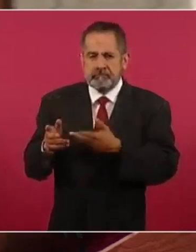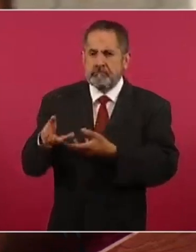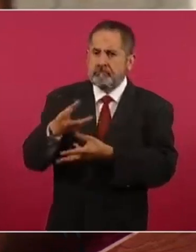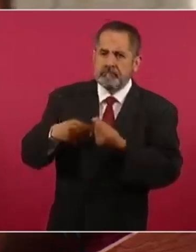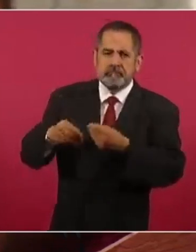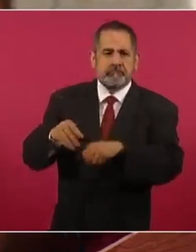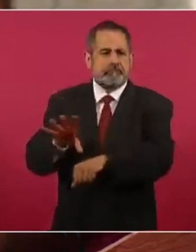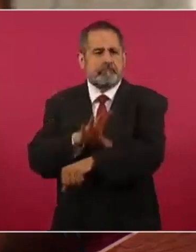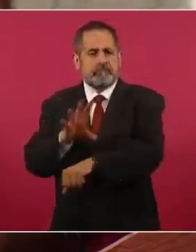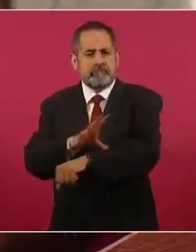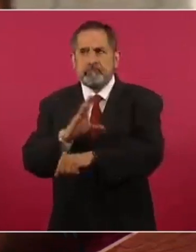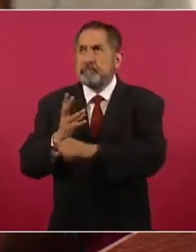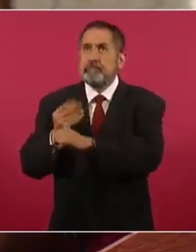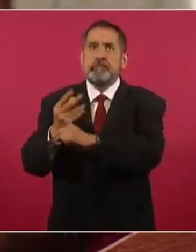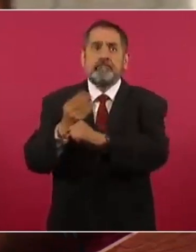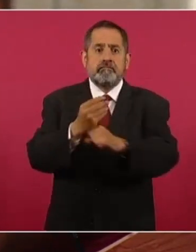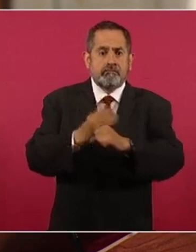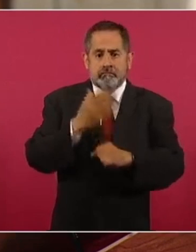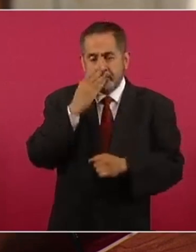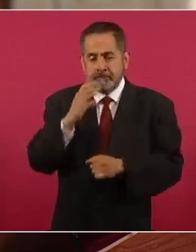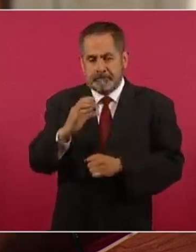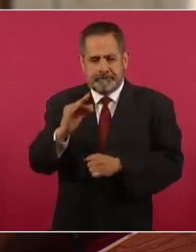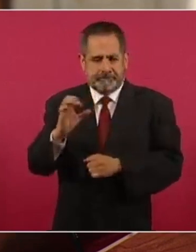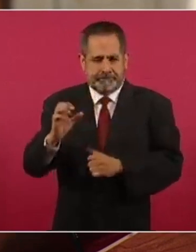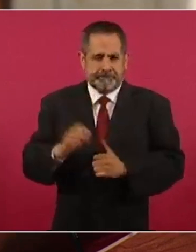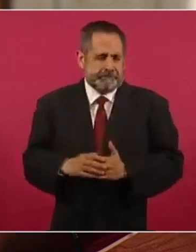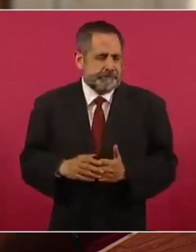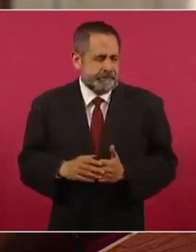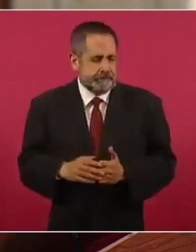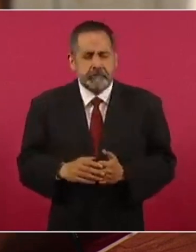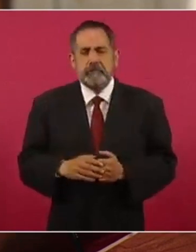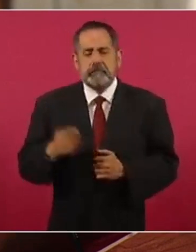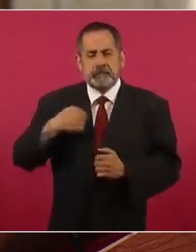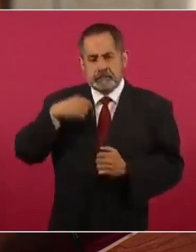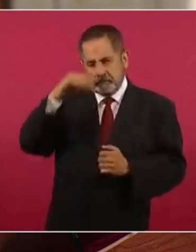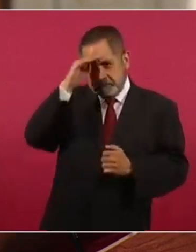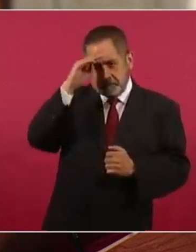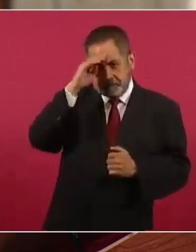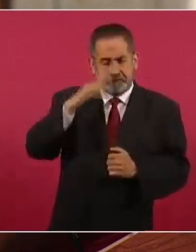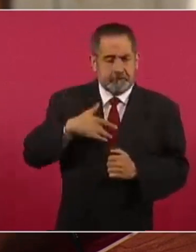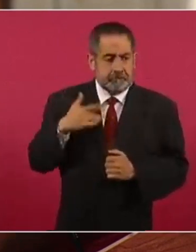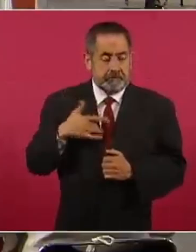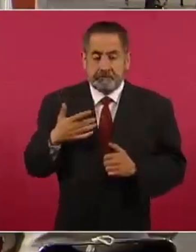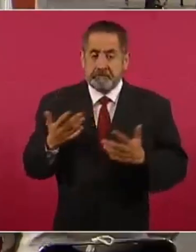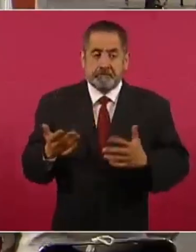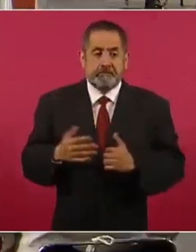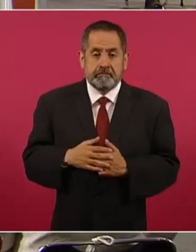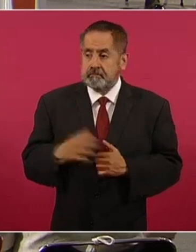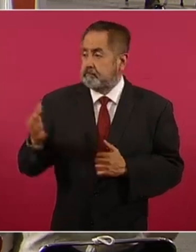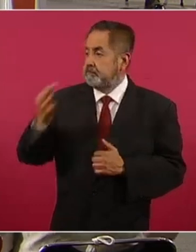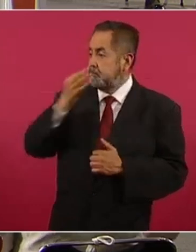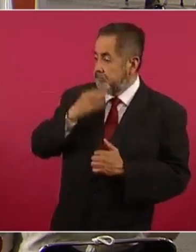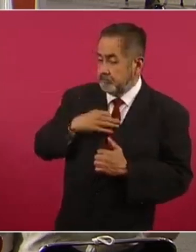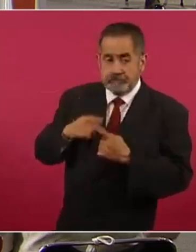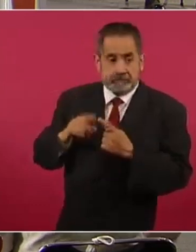energía eléctrica yo considero de acuerdo a lo que me informaron